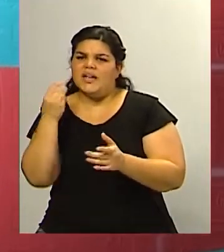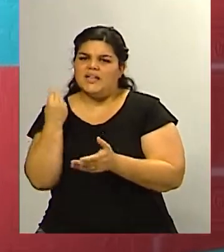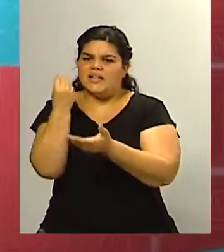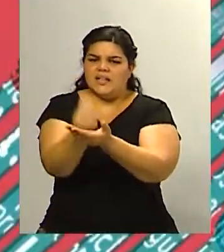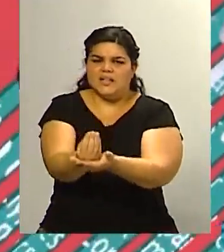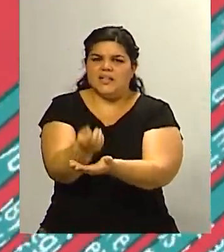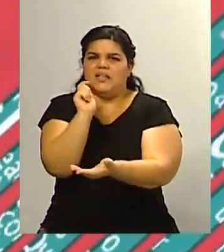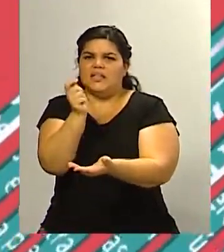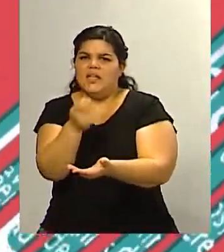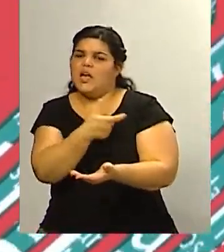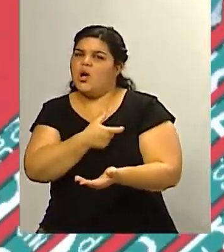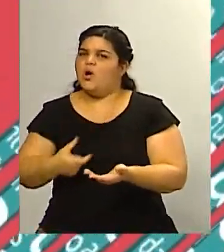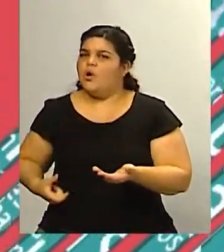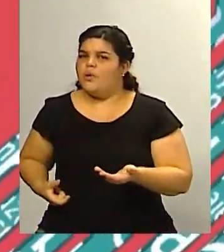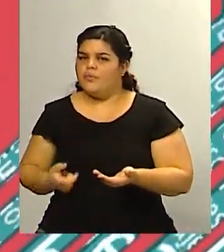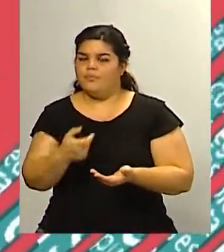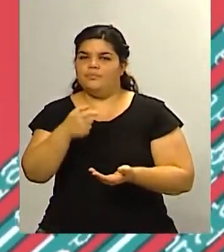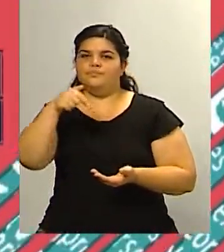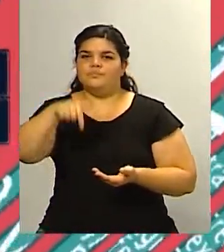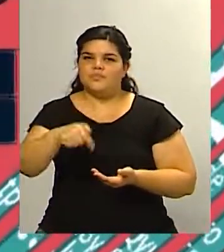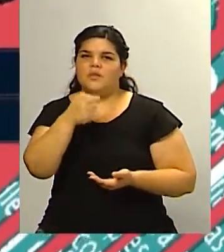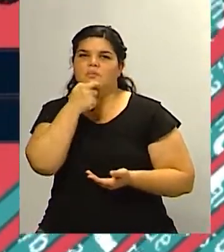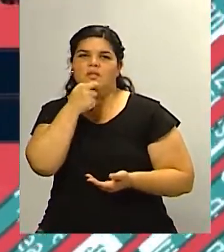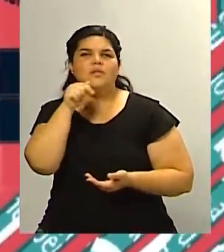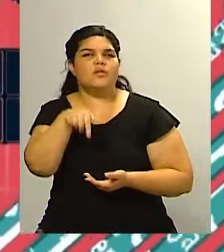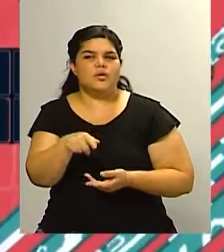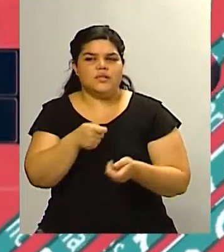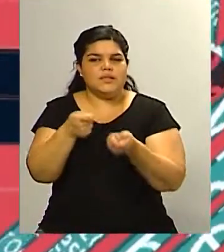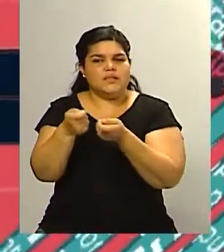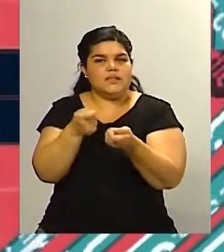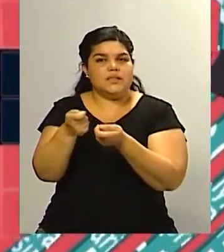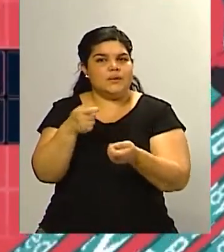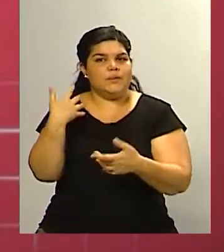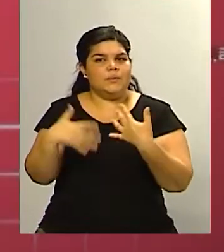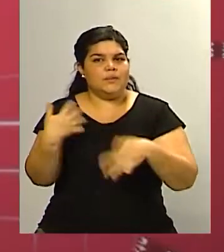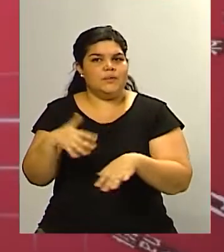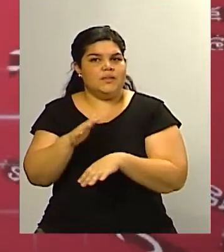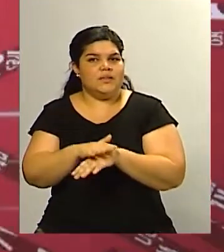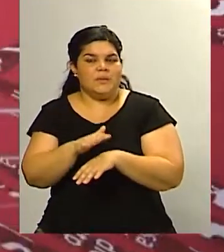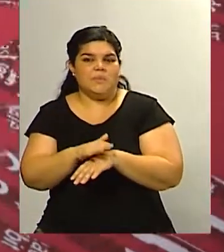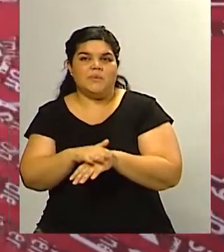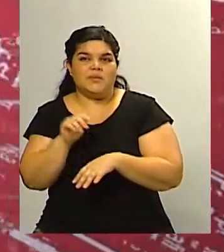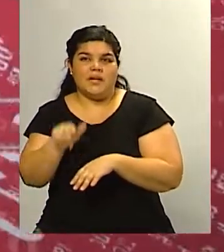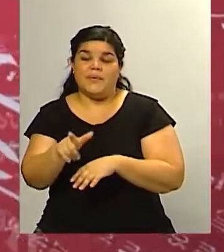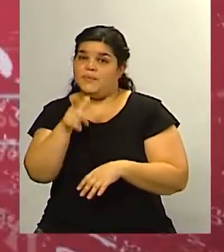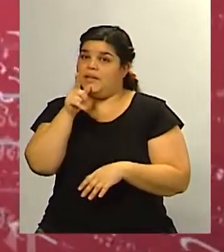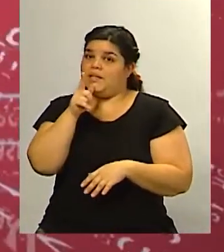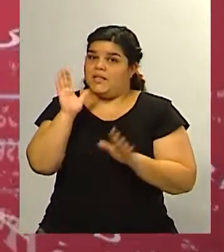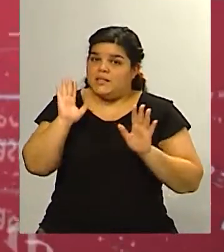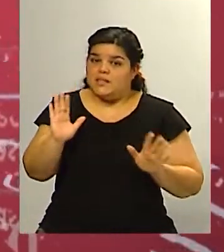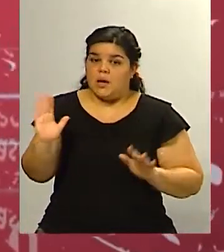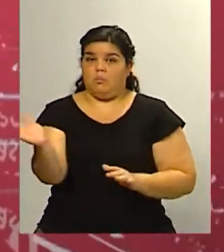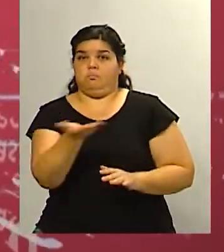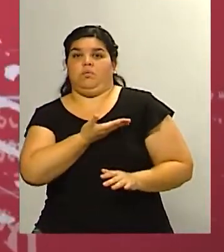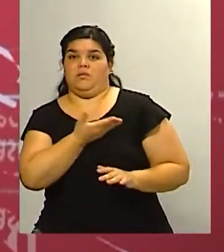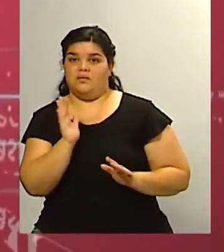quién tiene ganas de tomar las riendas de esta situación porque es hacerse cargo tal vez de una derrota primero